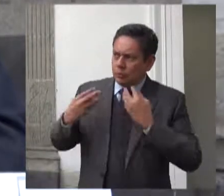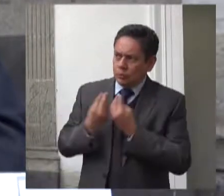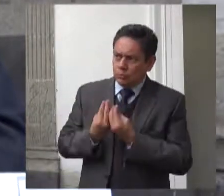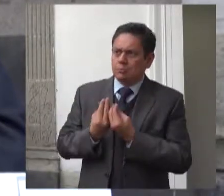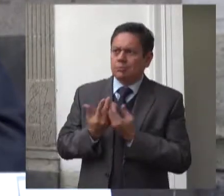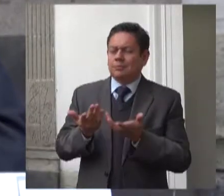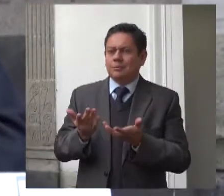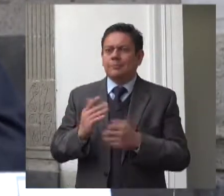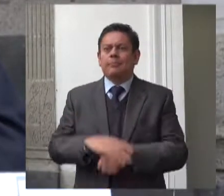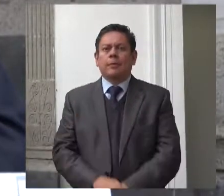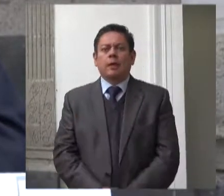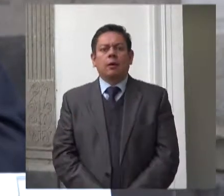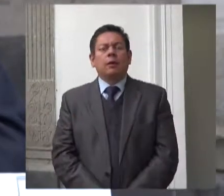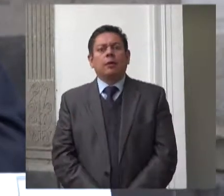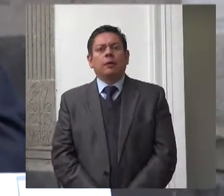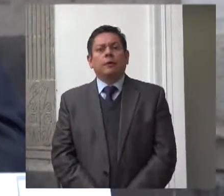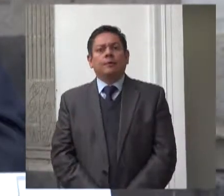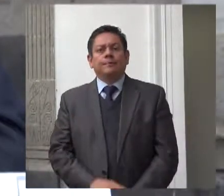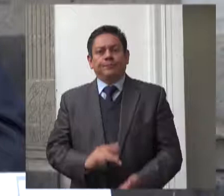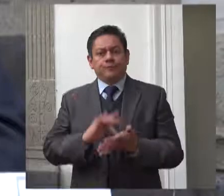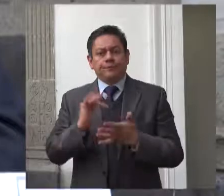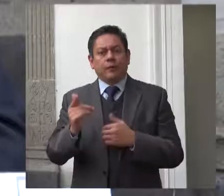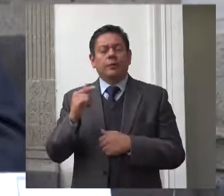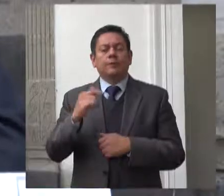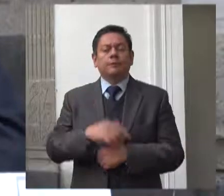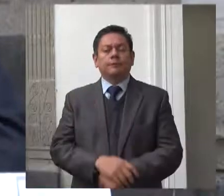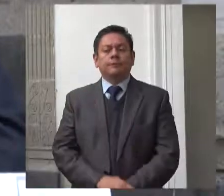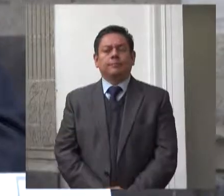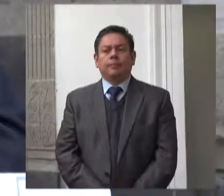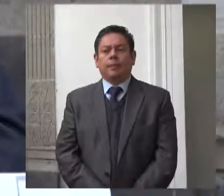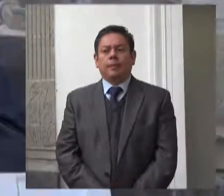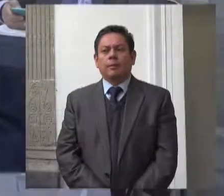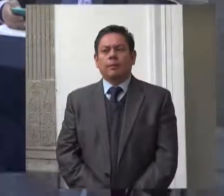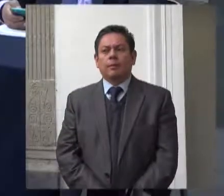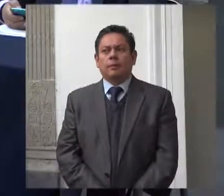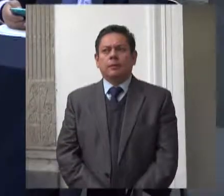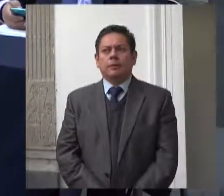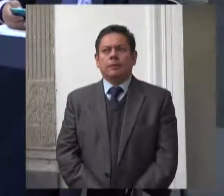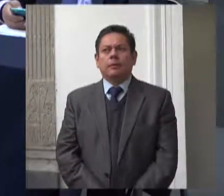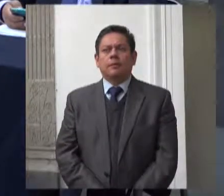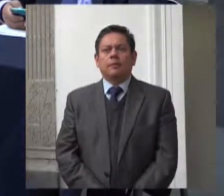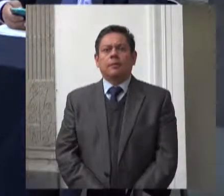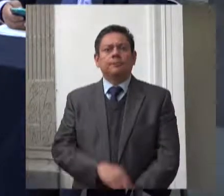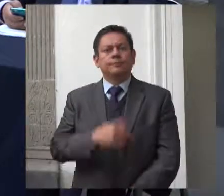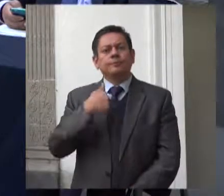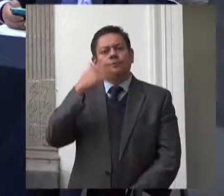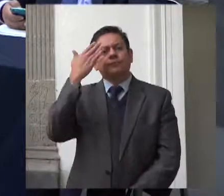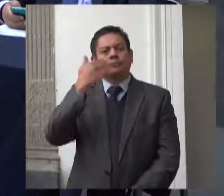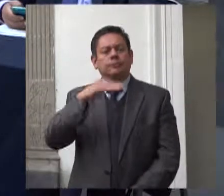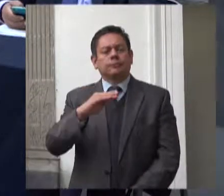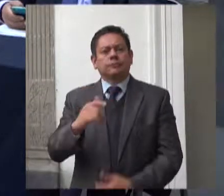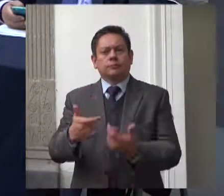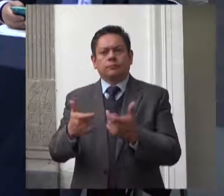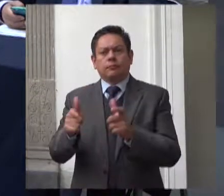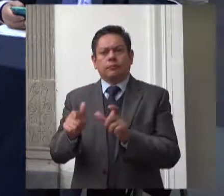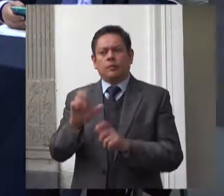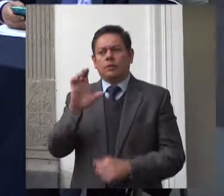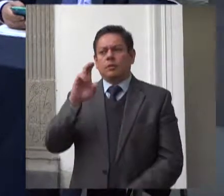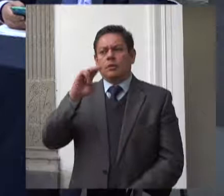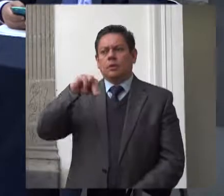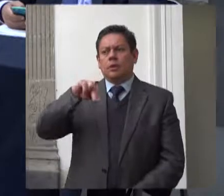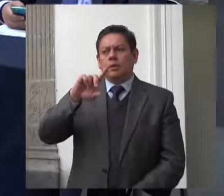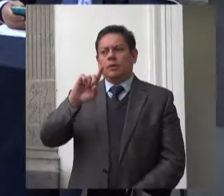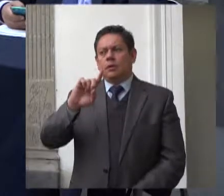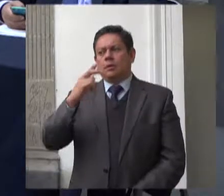su presencia esta mañana. La Comisión Nacional de los Derechos Humanos